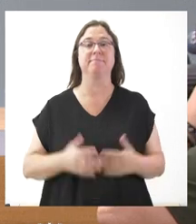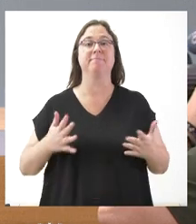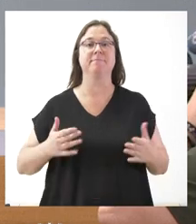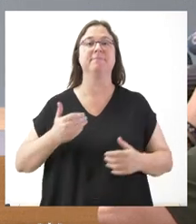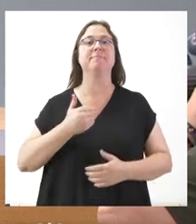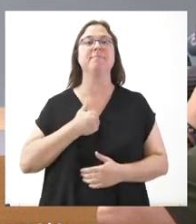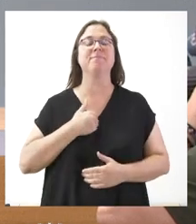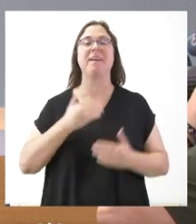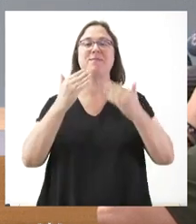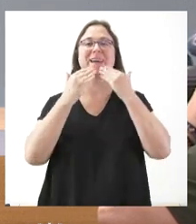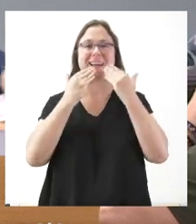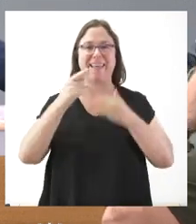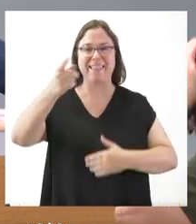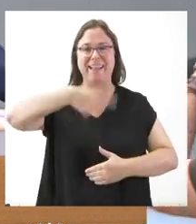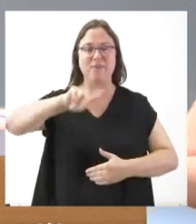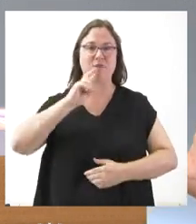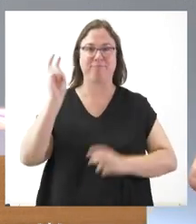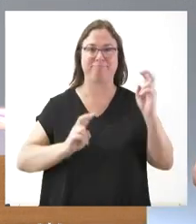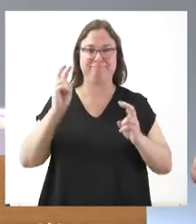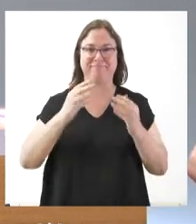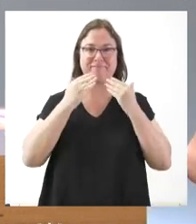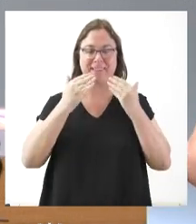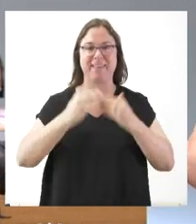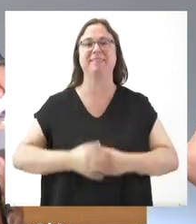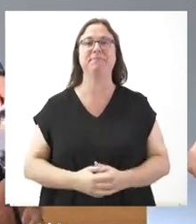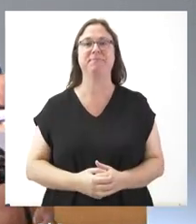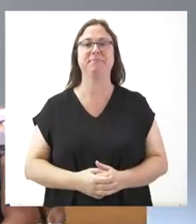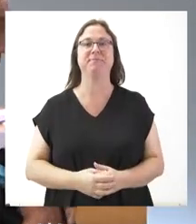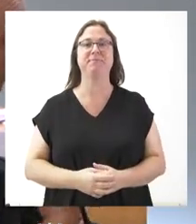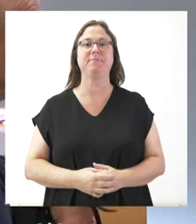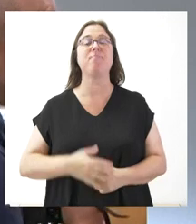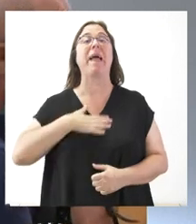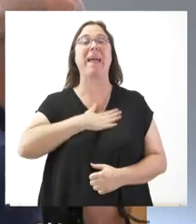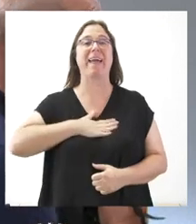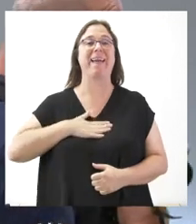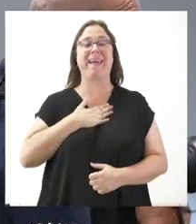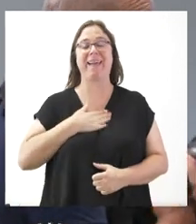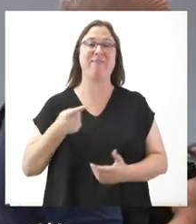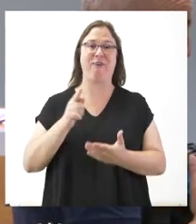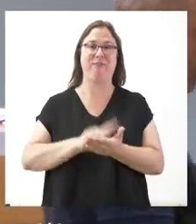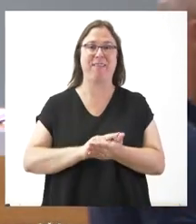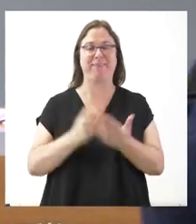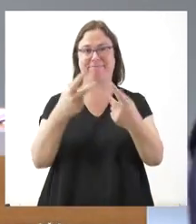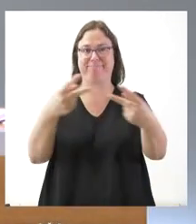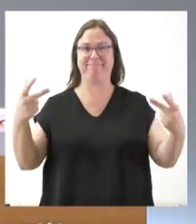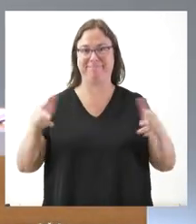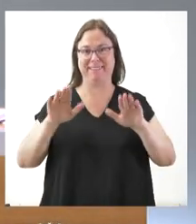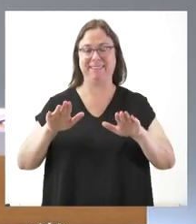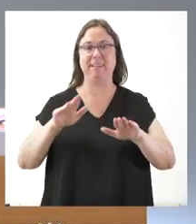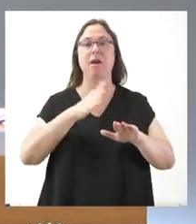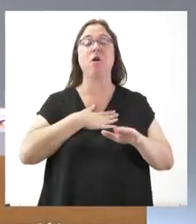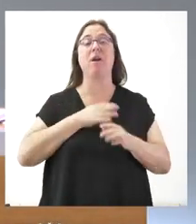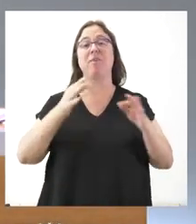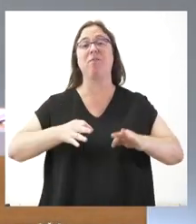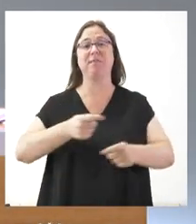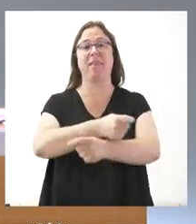Muchas gracias por su presencia y encantados de tenerles de nuevo aquí. Les entregamos, como